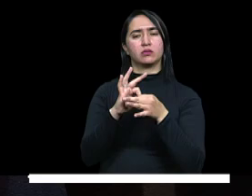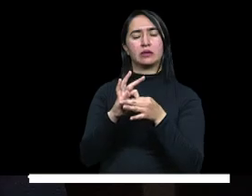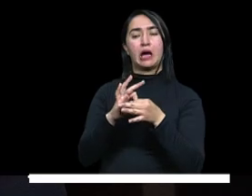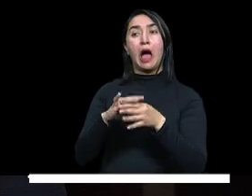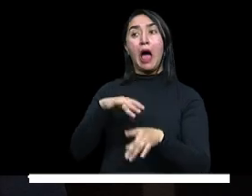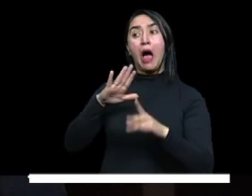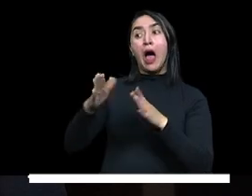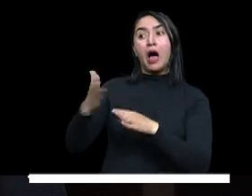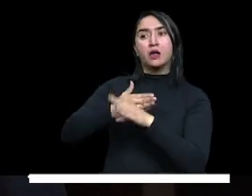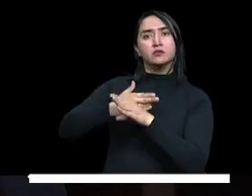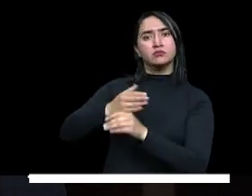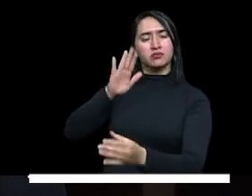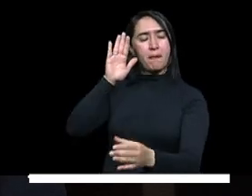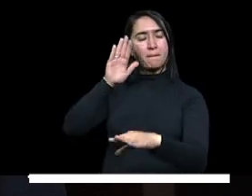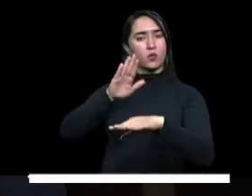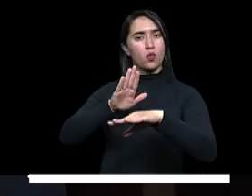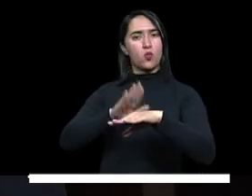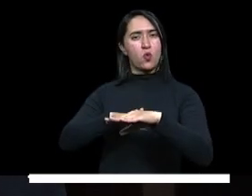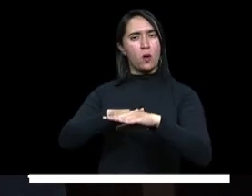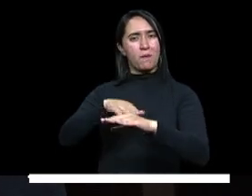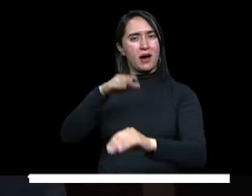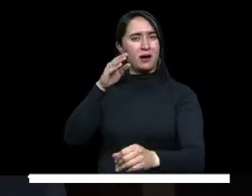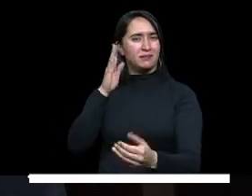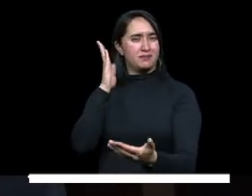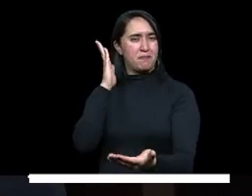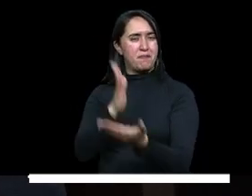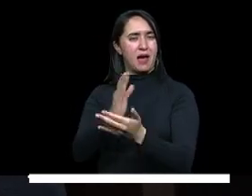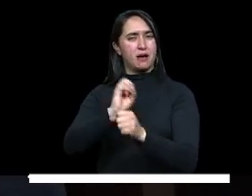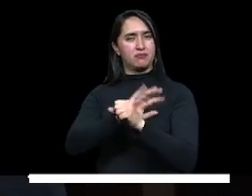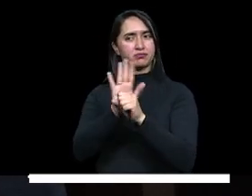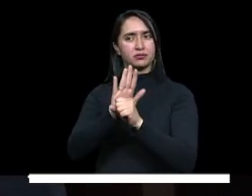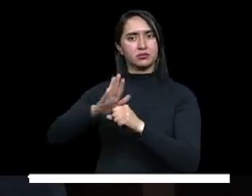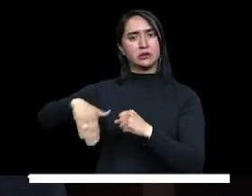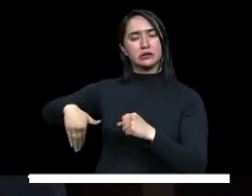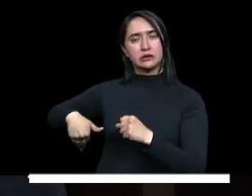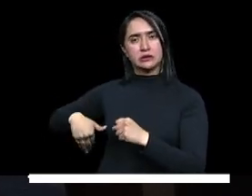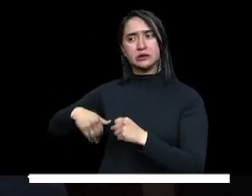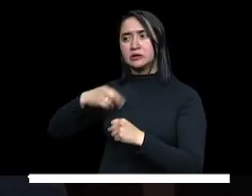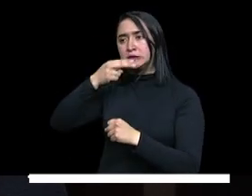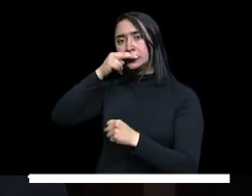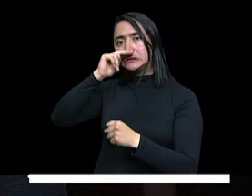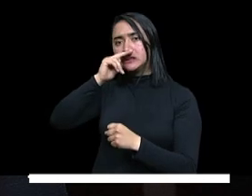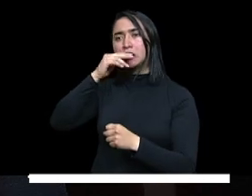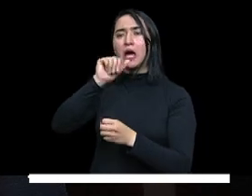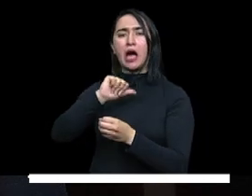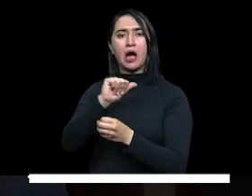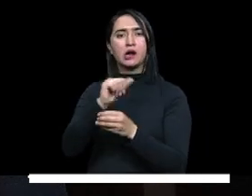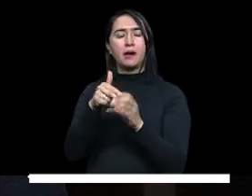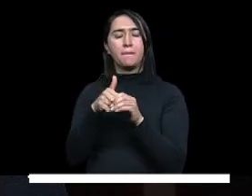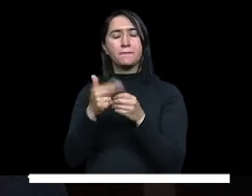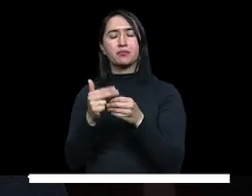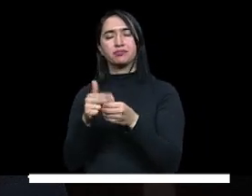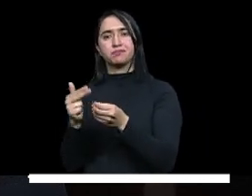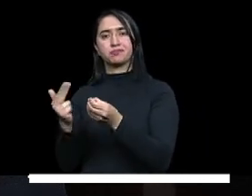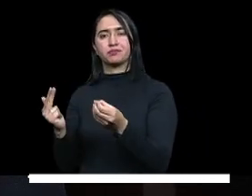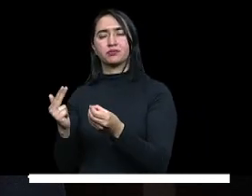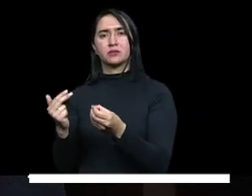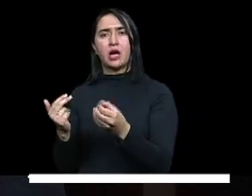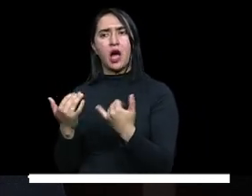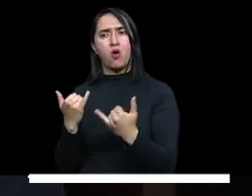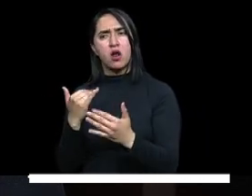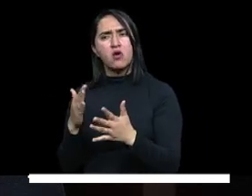pandemia son tan grandes que niños, niñas corren el riesgo de abandonar la escuela y precisamente para evitar esa